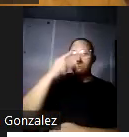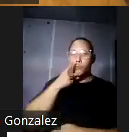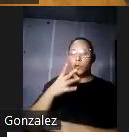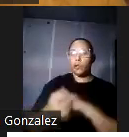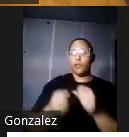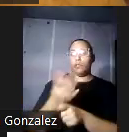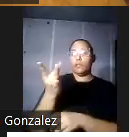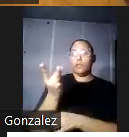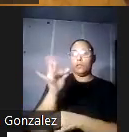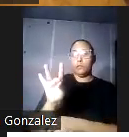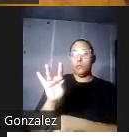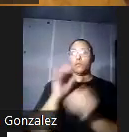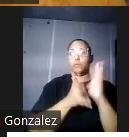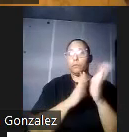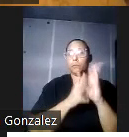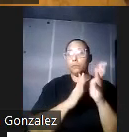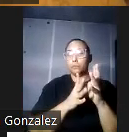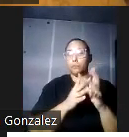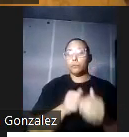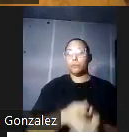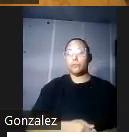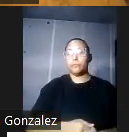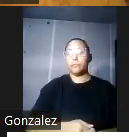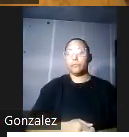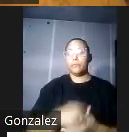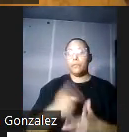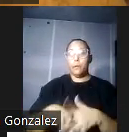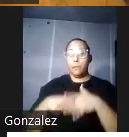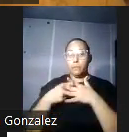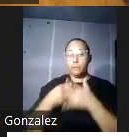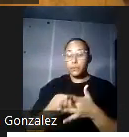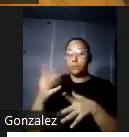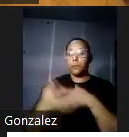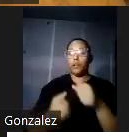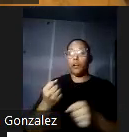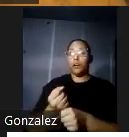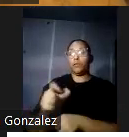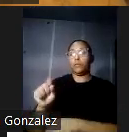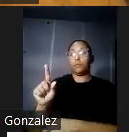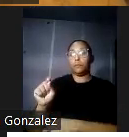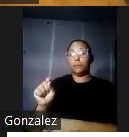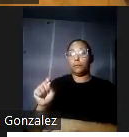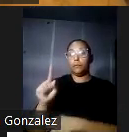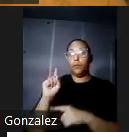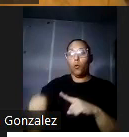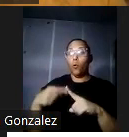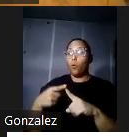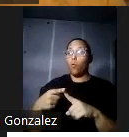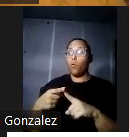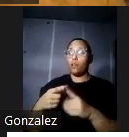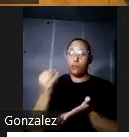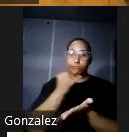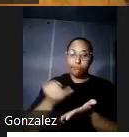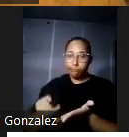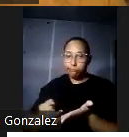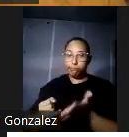condado, prácticamente desocupada hasta principios de la primera década del siglo XX, cuando se comenzó a diseñar y desarrollar